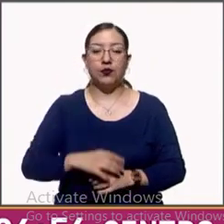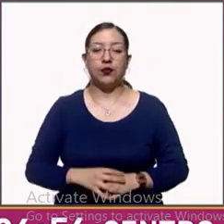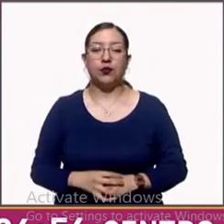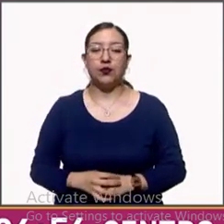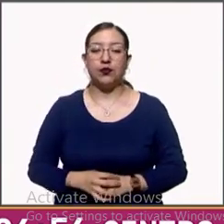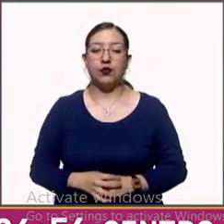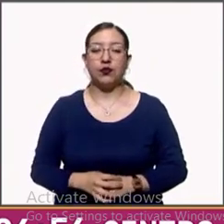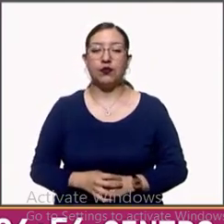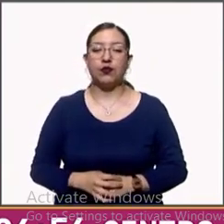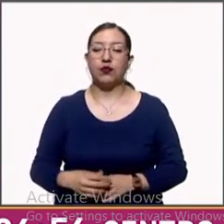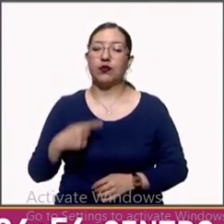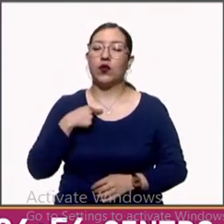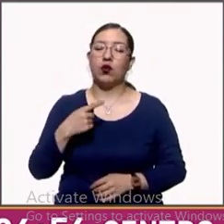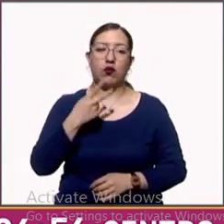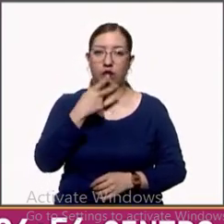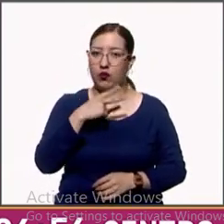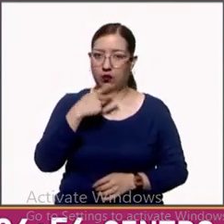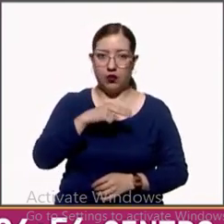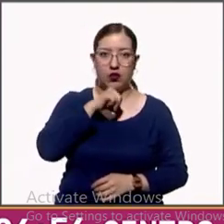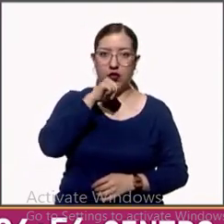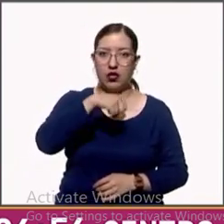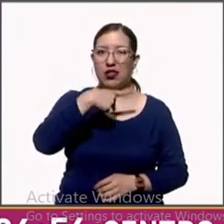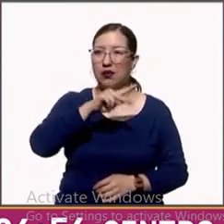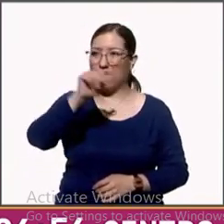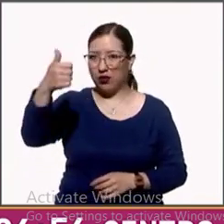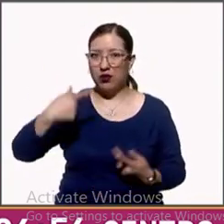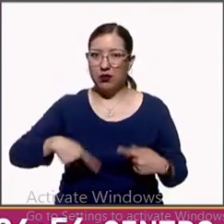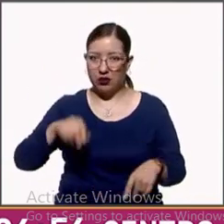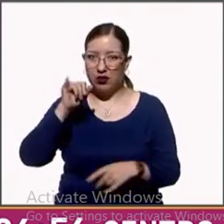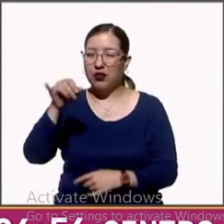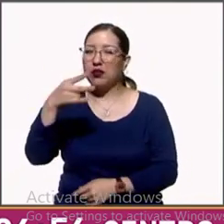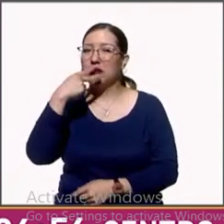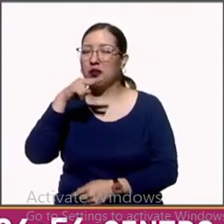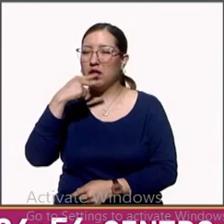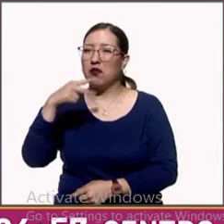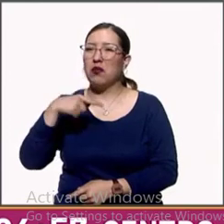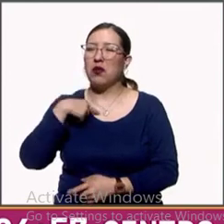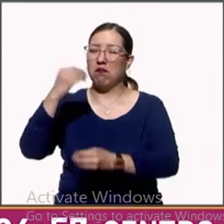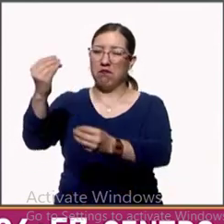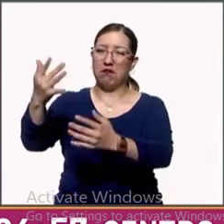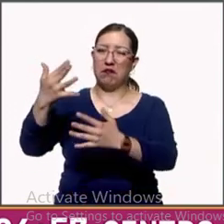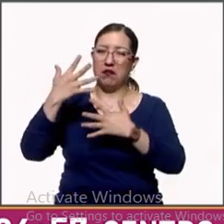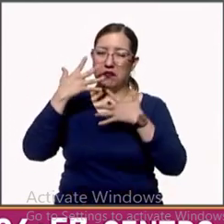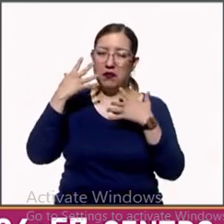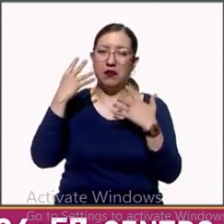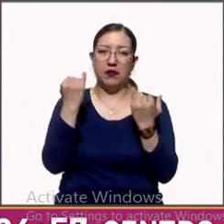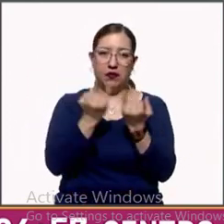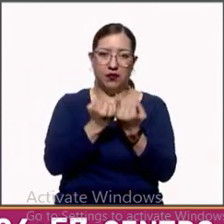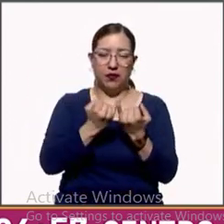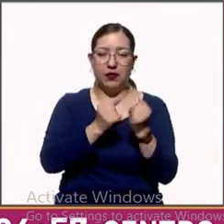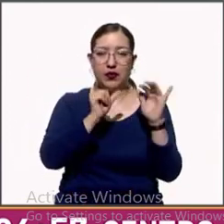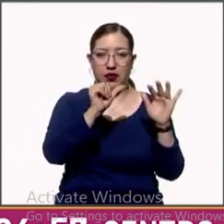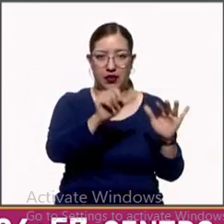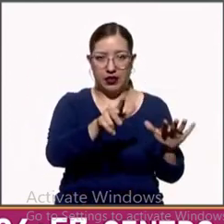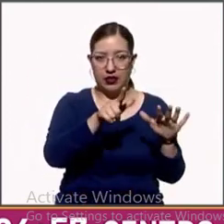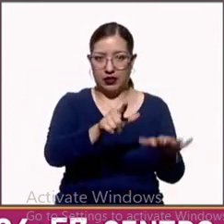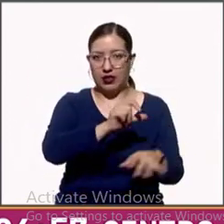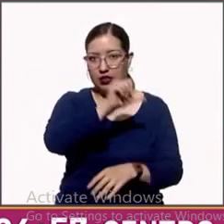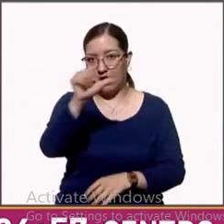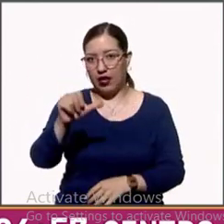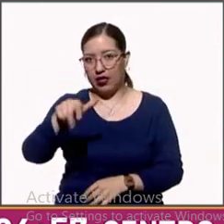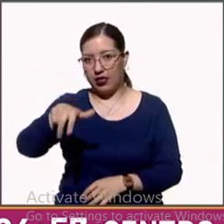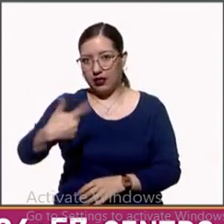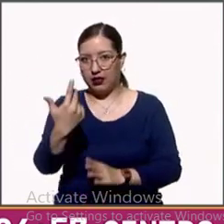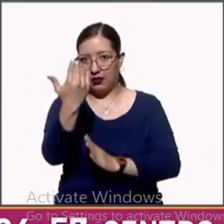fumador involuntario, nuevamente cayó de 17 a 13. ¿Qué te diría esto en la lectura,